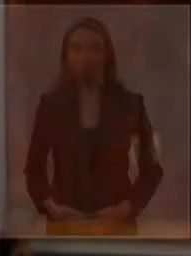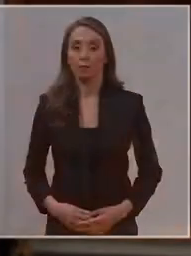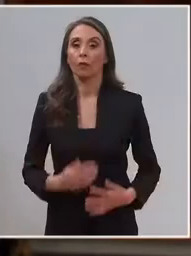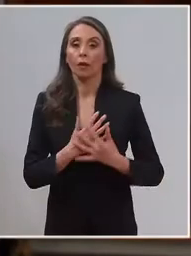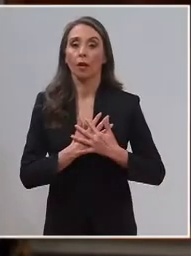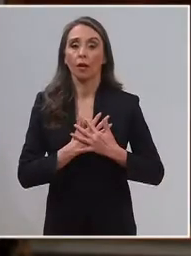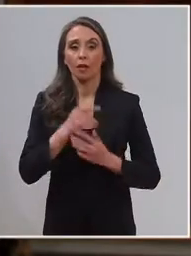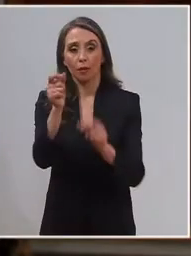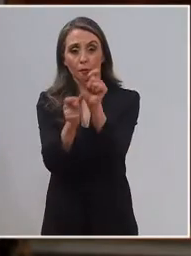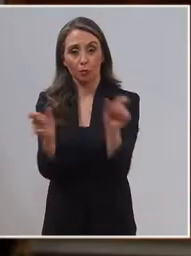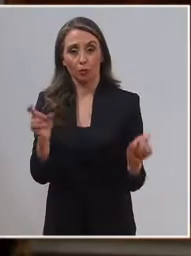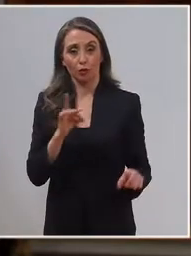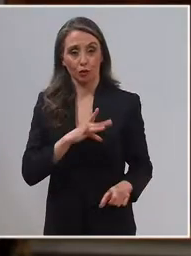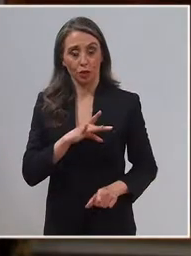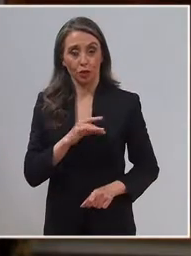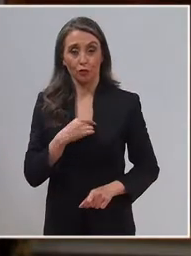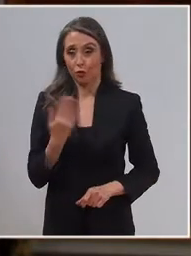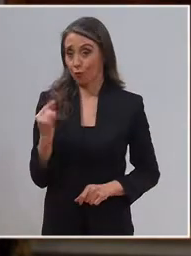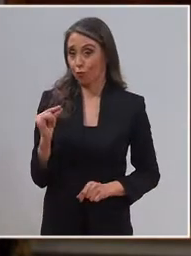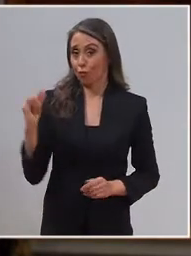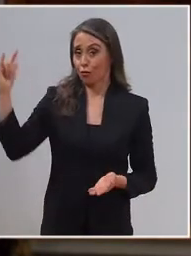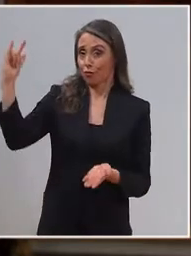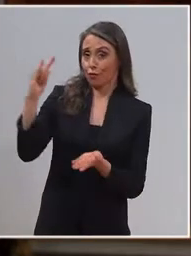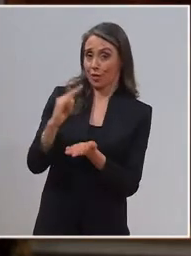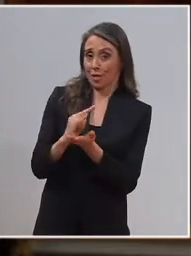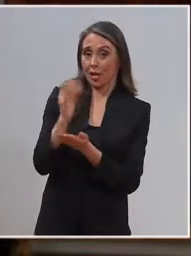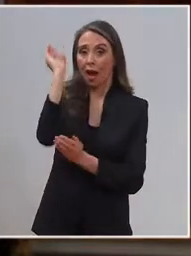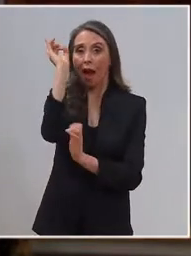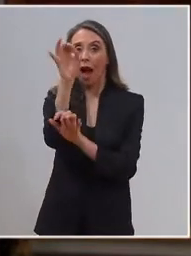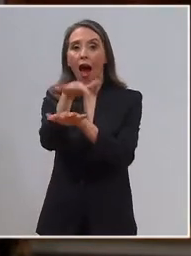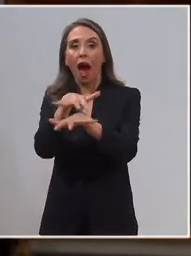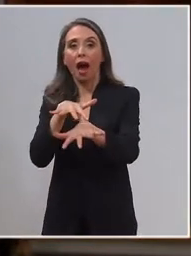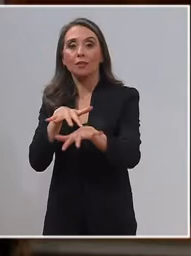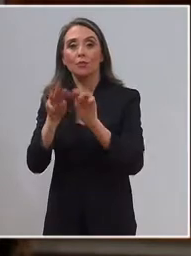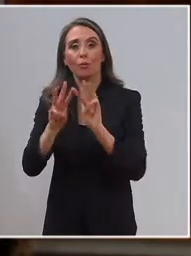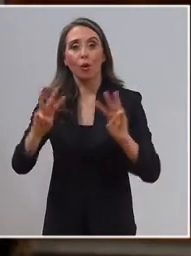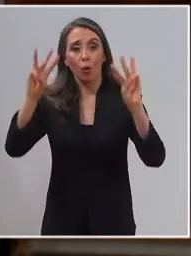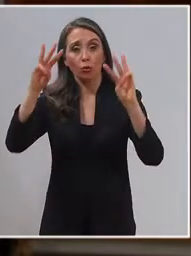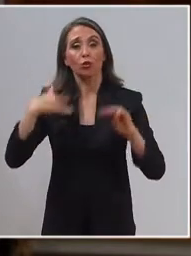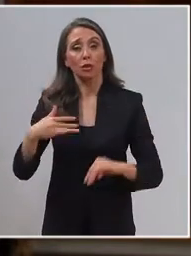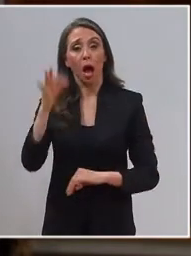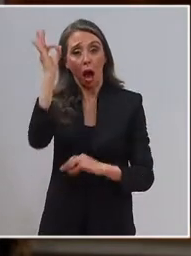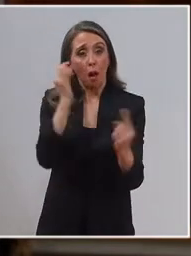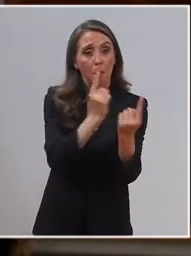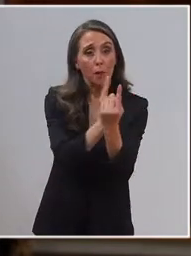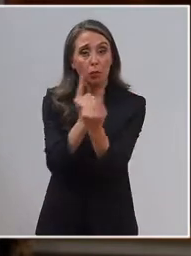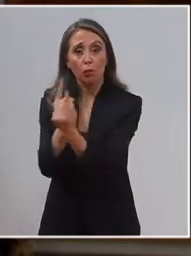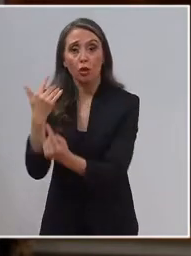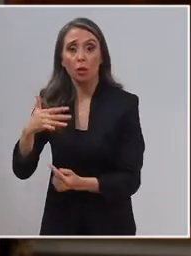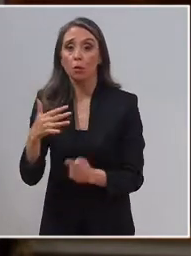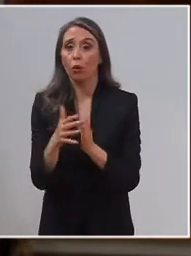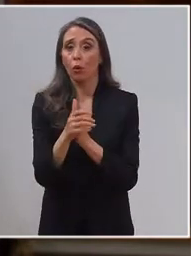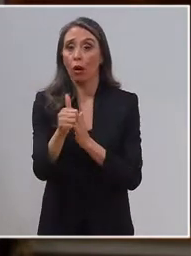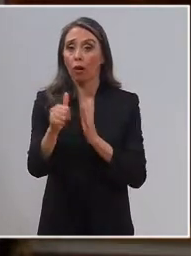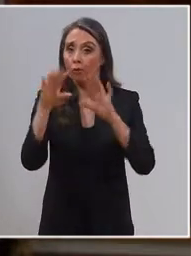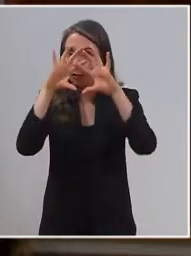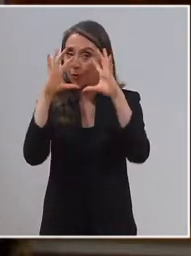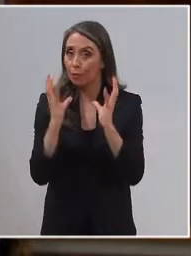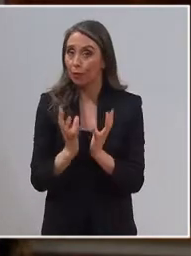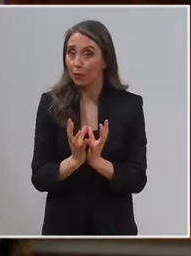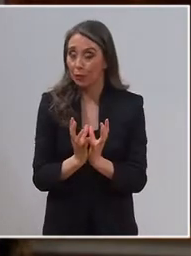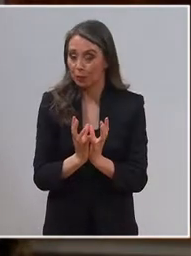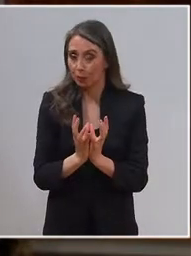Queridos compatriotas, vengo llegando de la Asamblea de Naciones Unidas, donde me reuní con los más importantes líderes del mundo